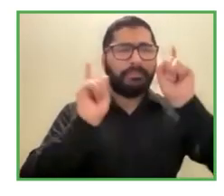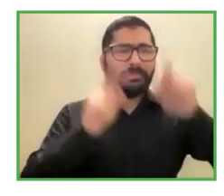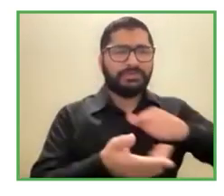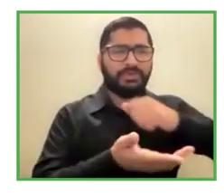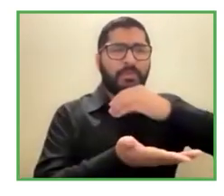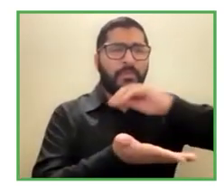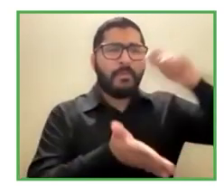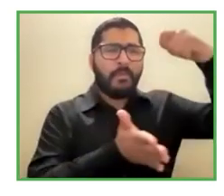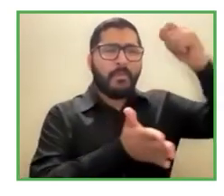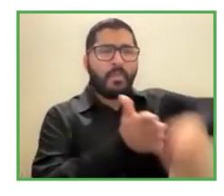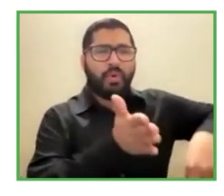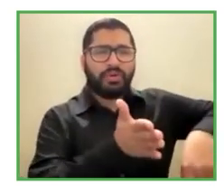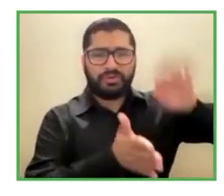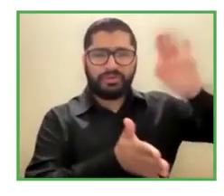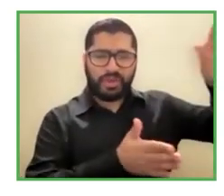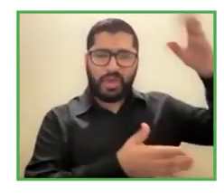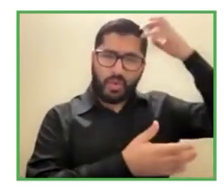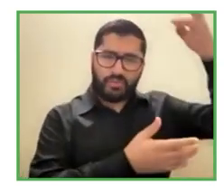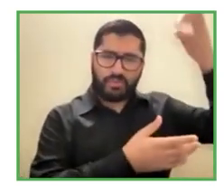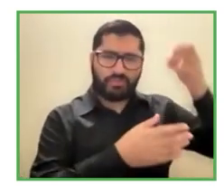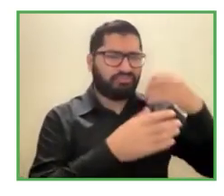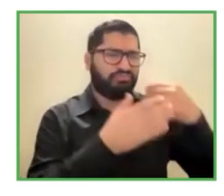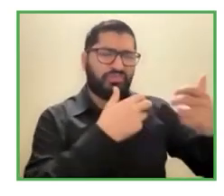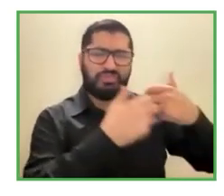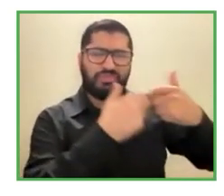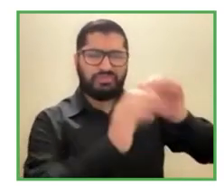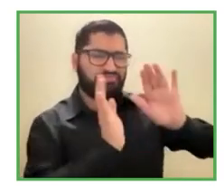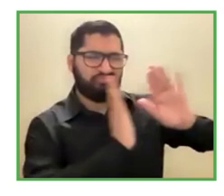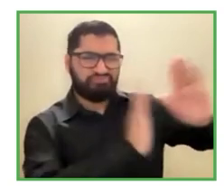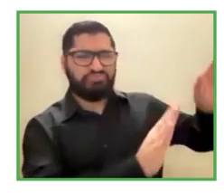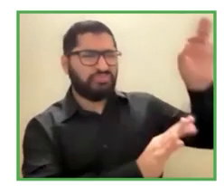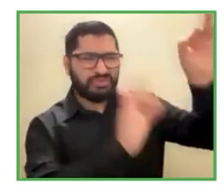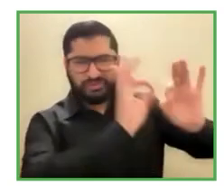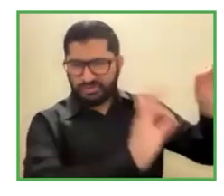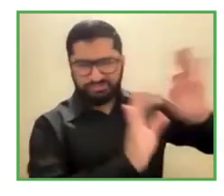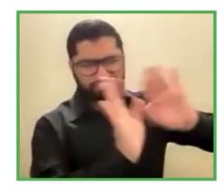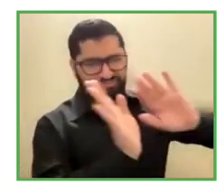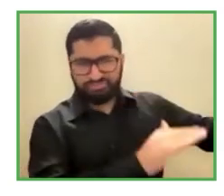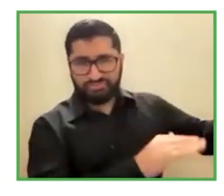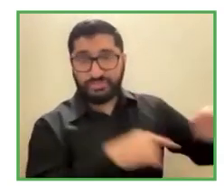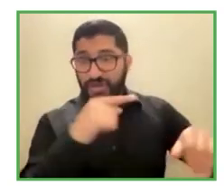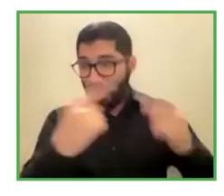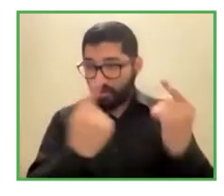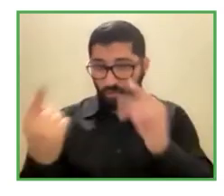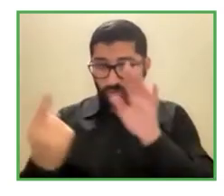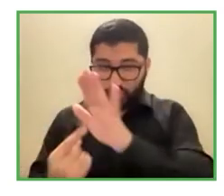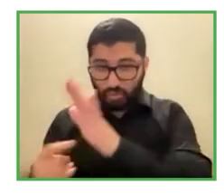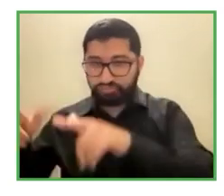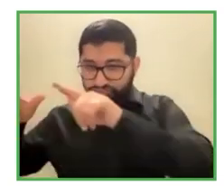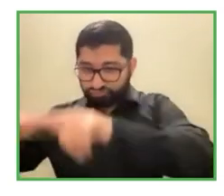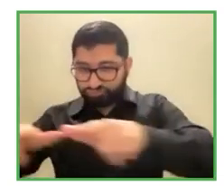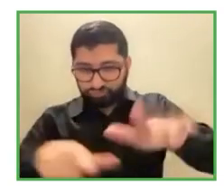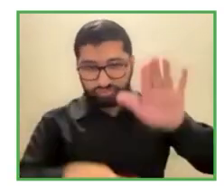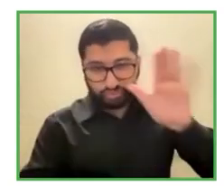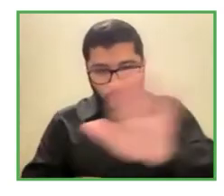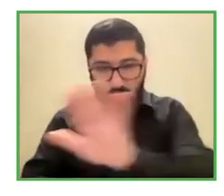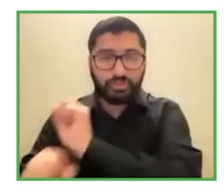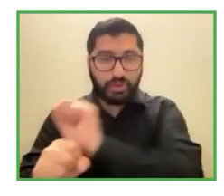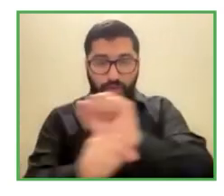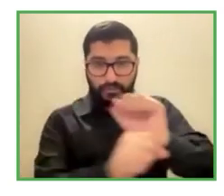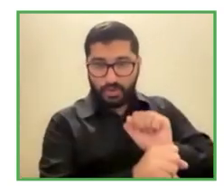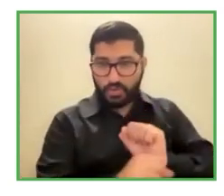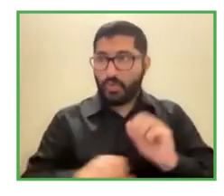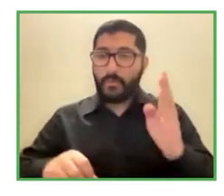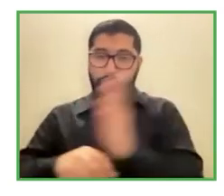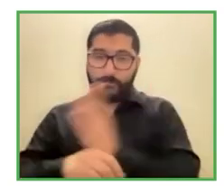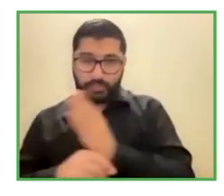medida de que cada uno de los puestos de trabajo que una empresa esté ofreciendo sean puestos inclusivos o sea